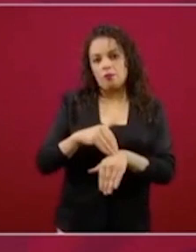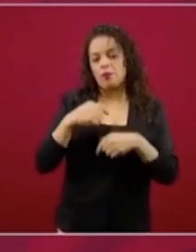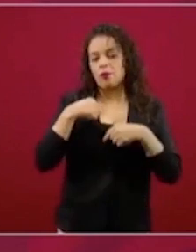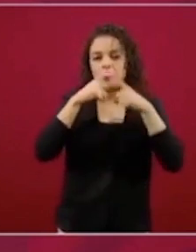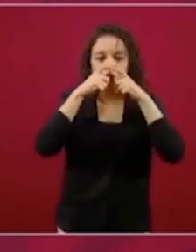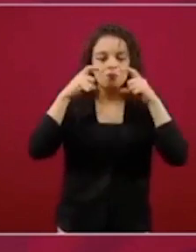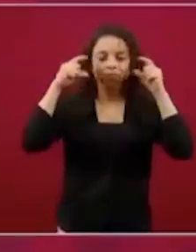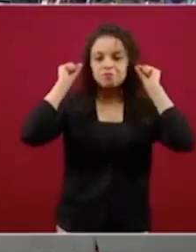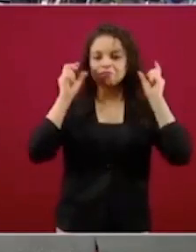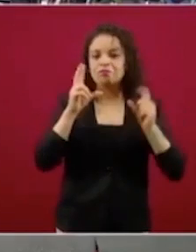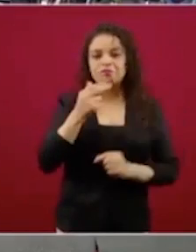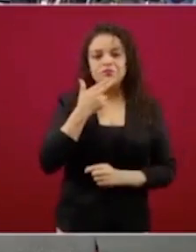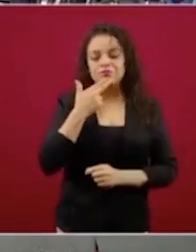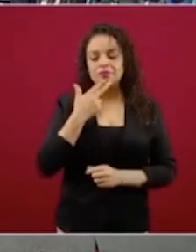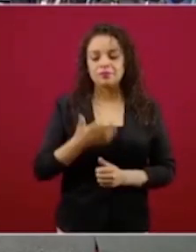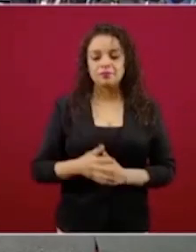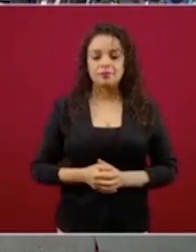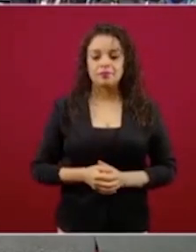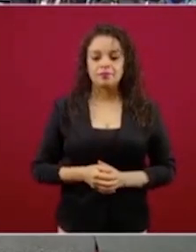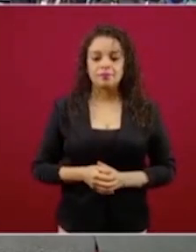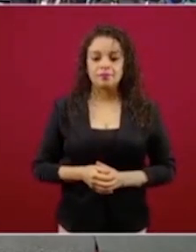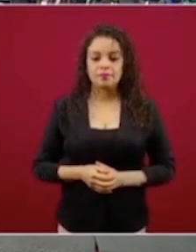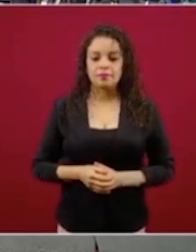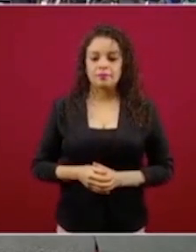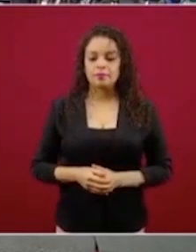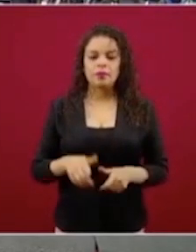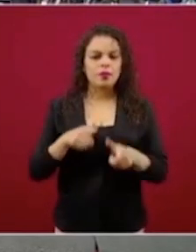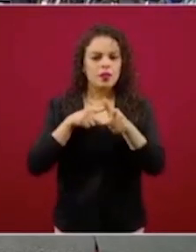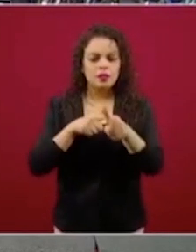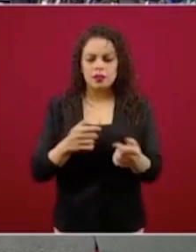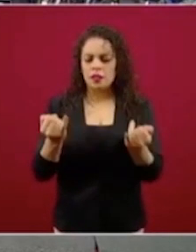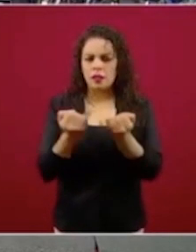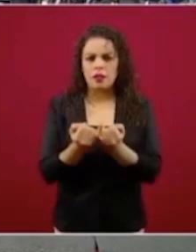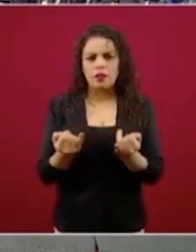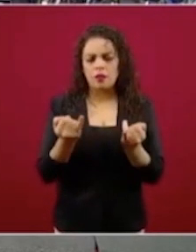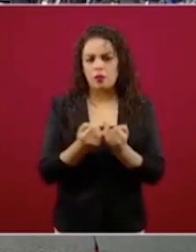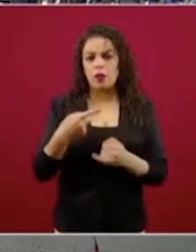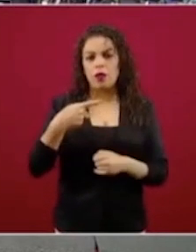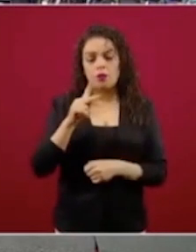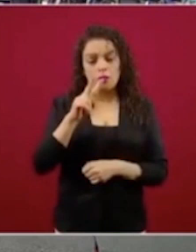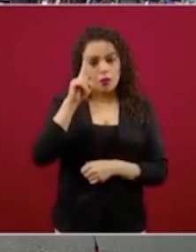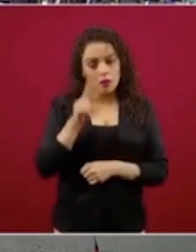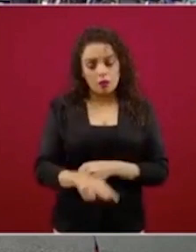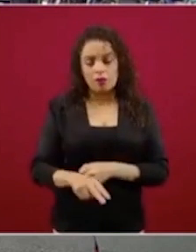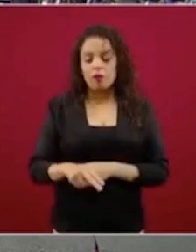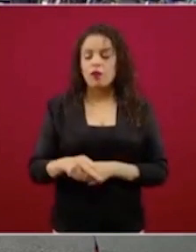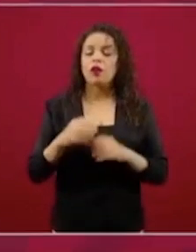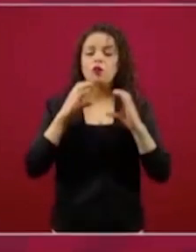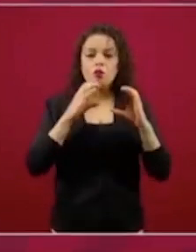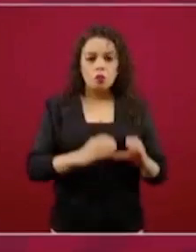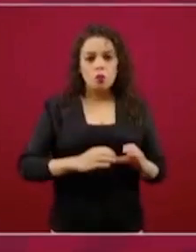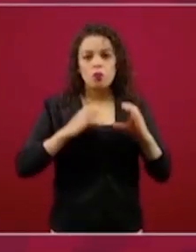Sí, nos vamos así. Eso sí, cuidándonos todos, lo que está haciendo la gente, lo que de veras es